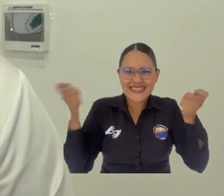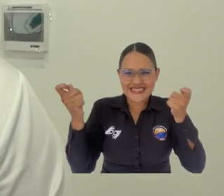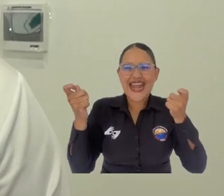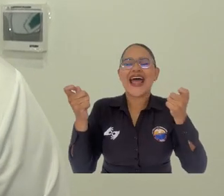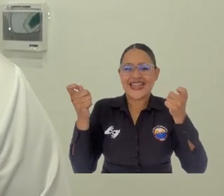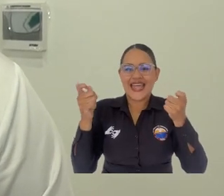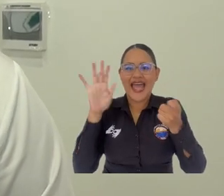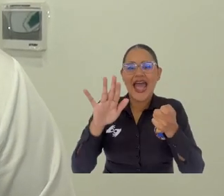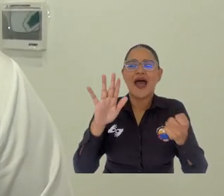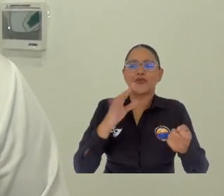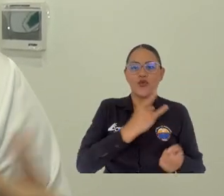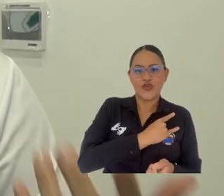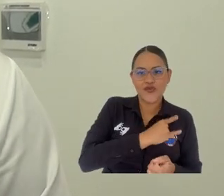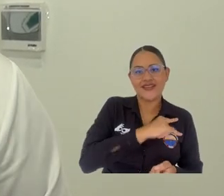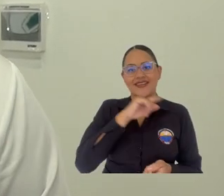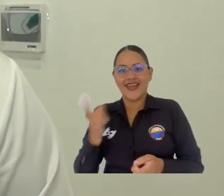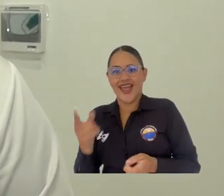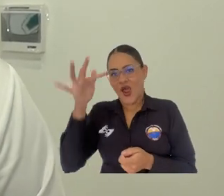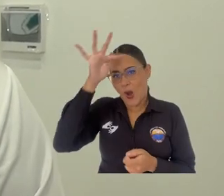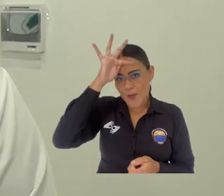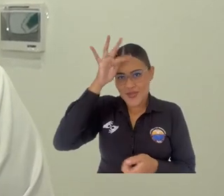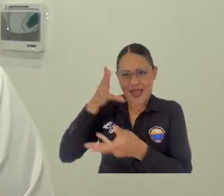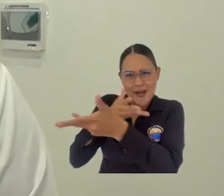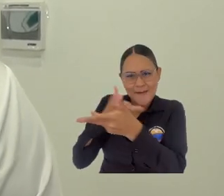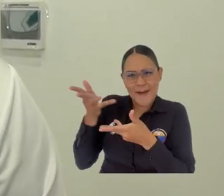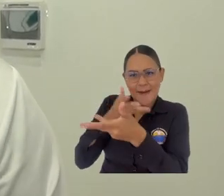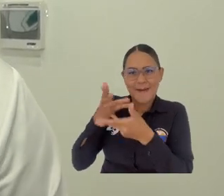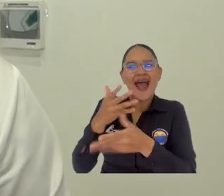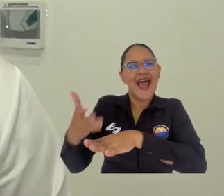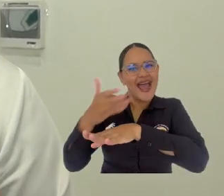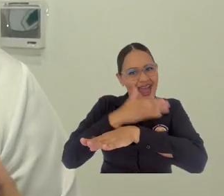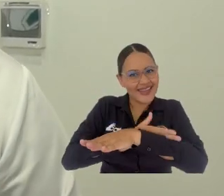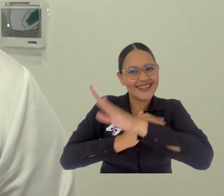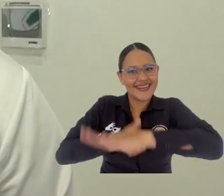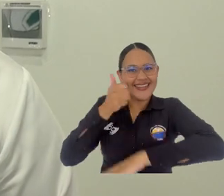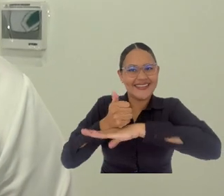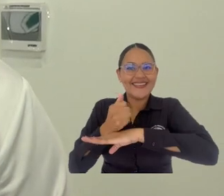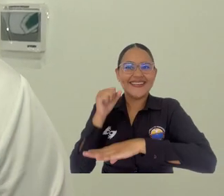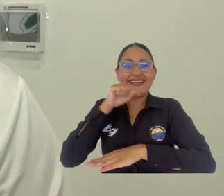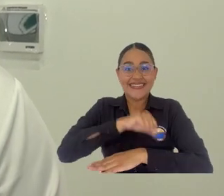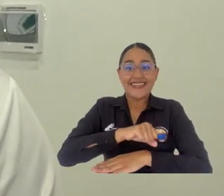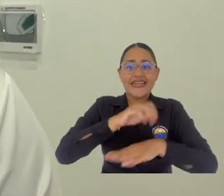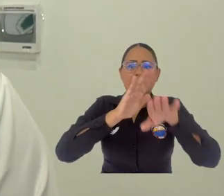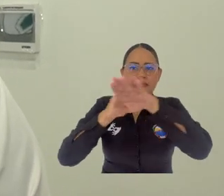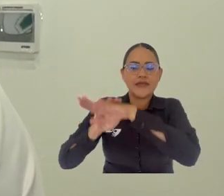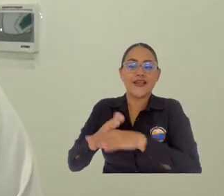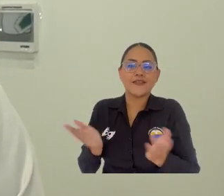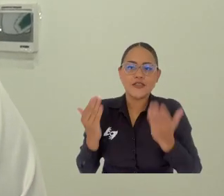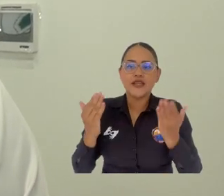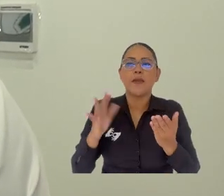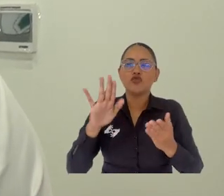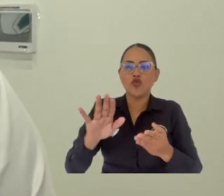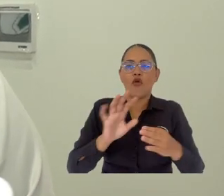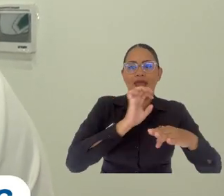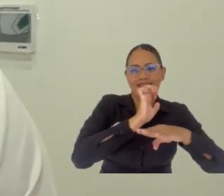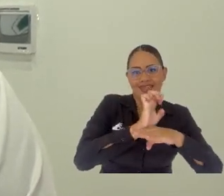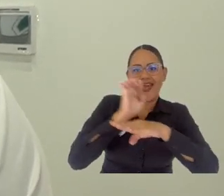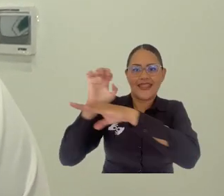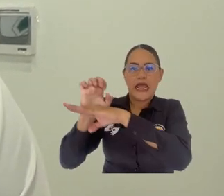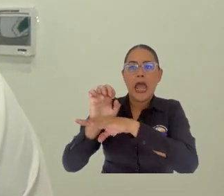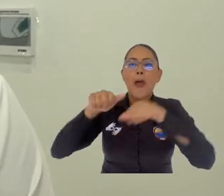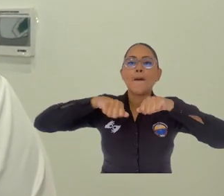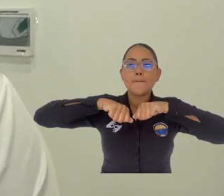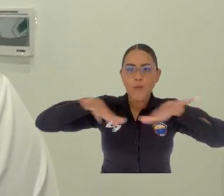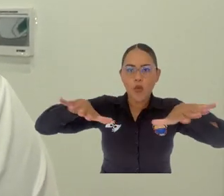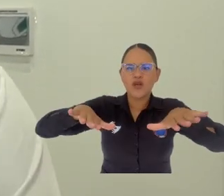Universitario, como bien lo decía nuestro señor rector el doctor Pablo Vera, es una sinergia entre dos entidades públicas que lo que